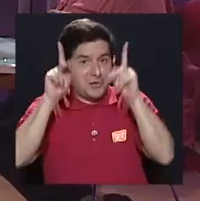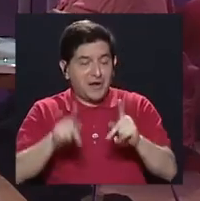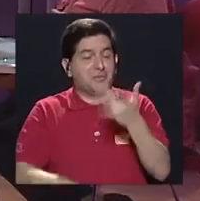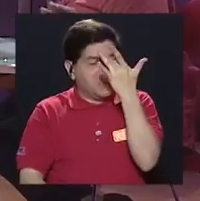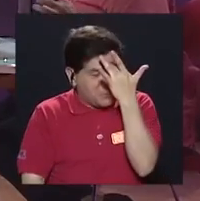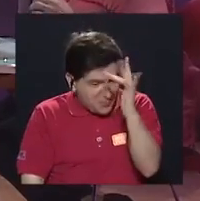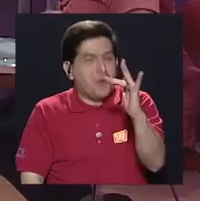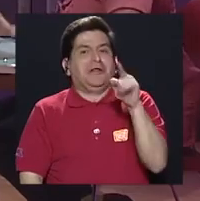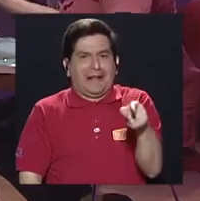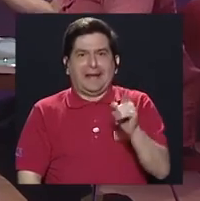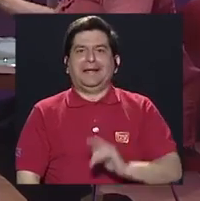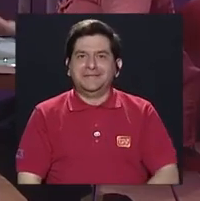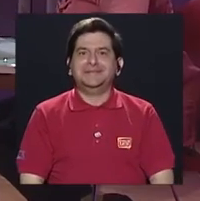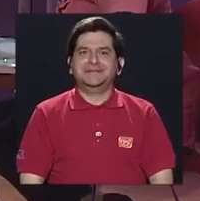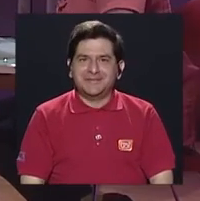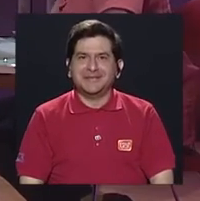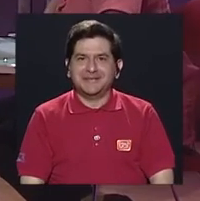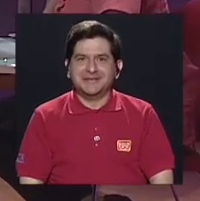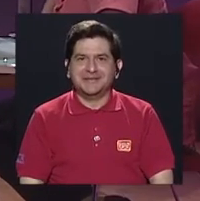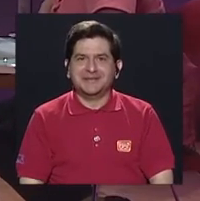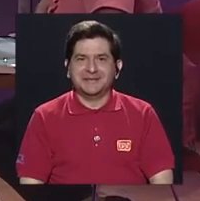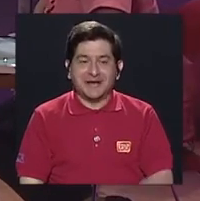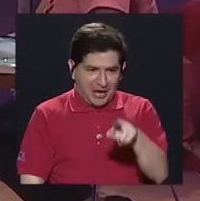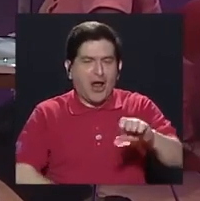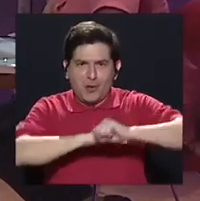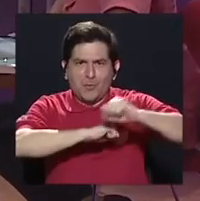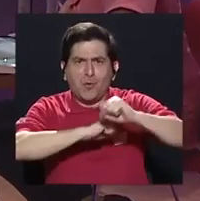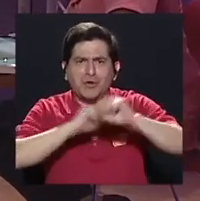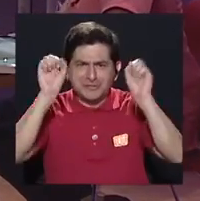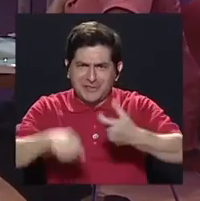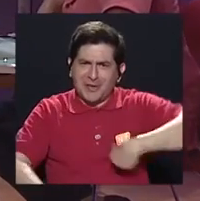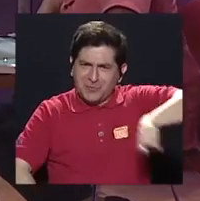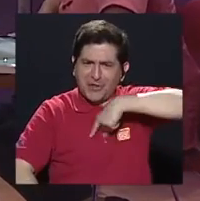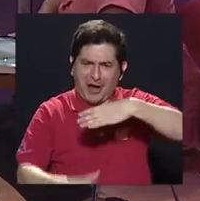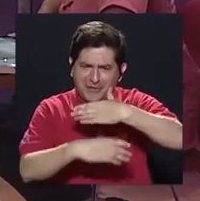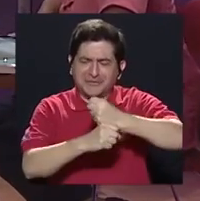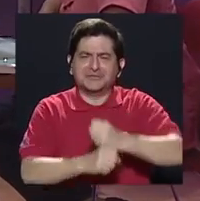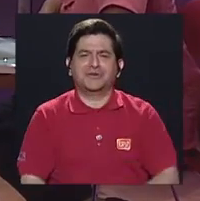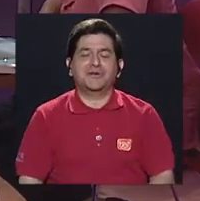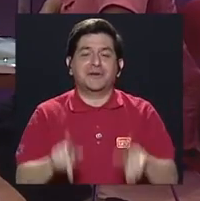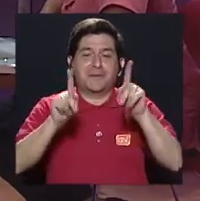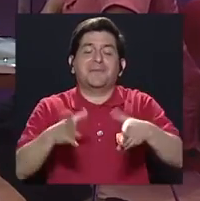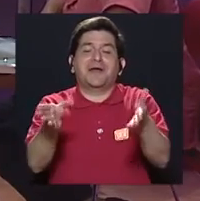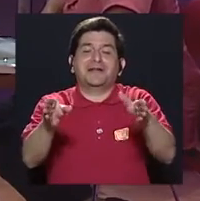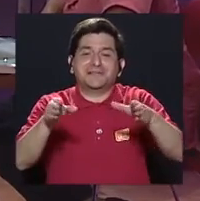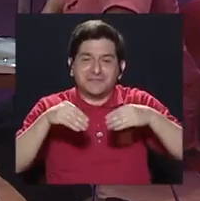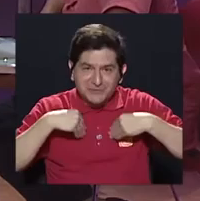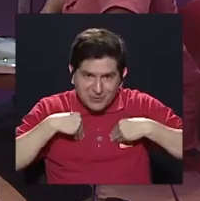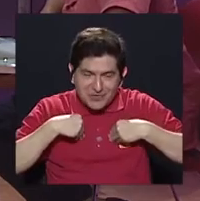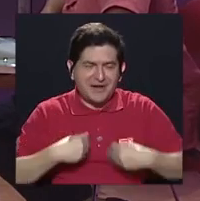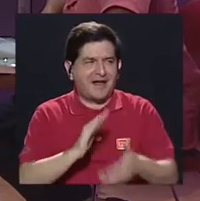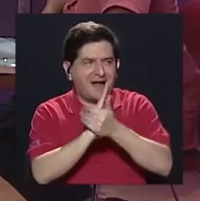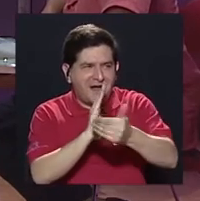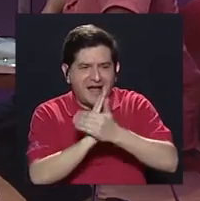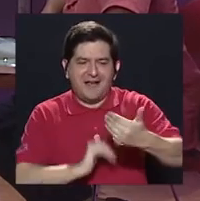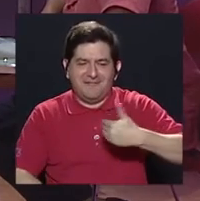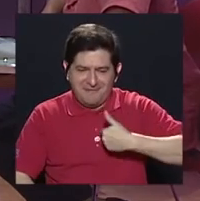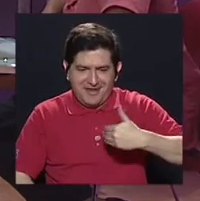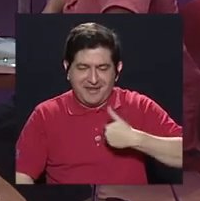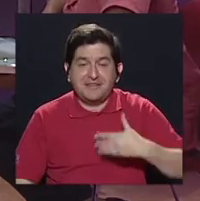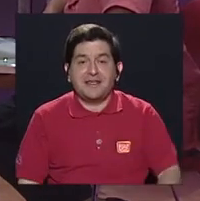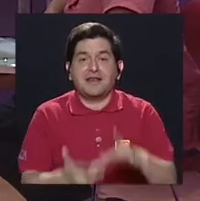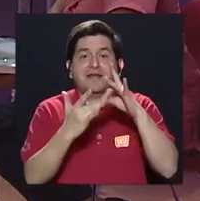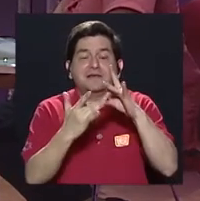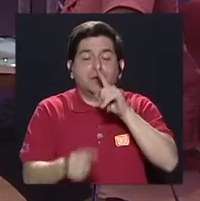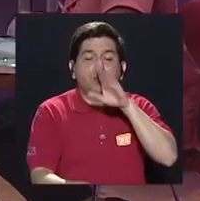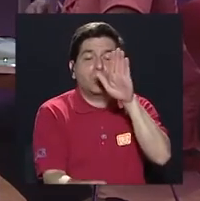inteligente. Sí, de todo lo podemos llevar a que nos haga propaganda. Porque está reconociendo sin duda alguna la capacidad que tenemos y sobre